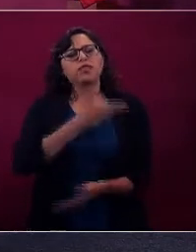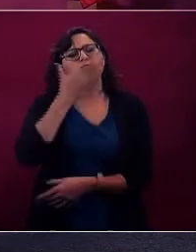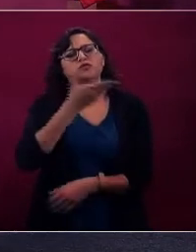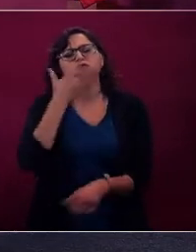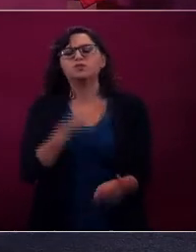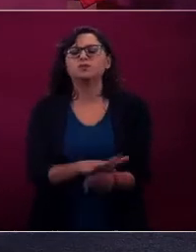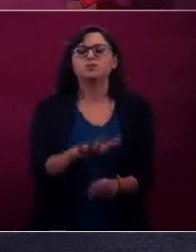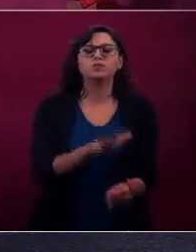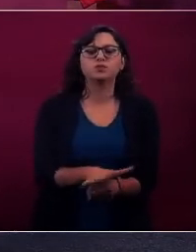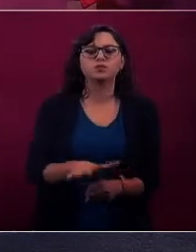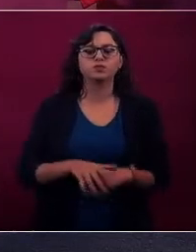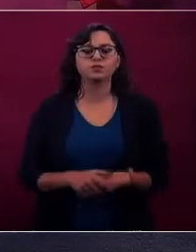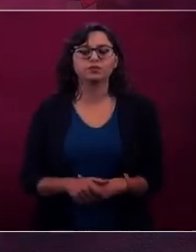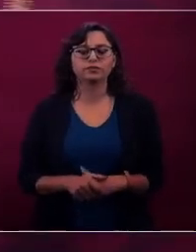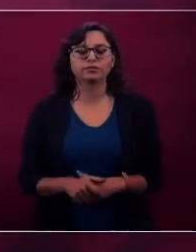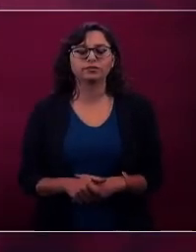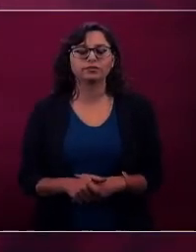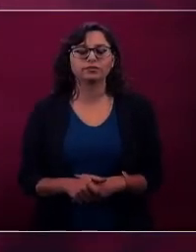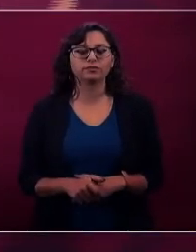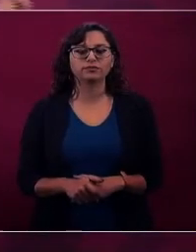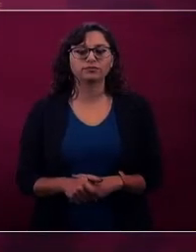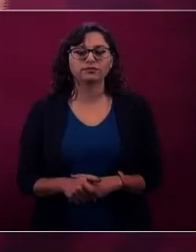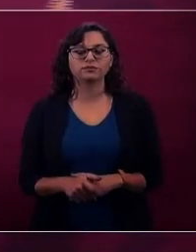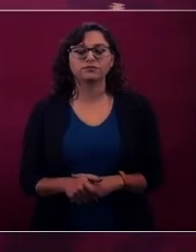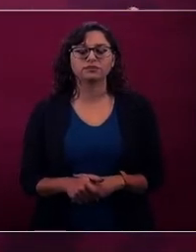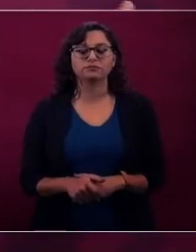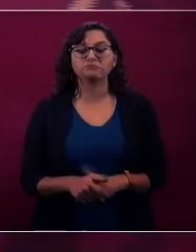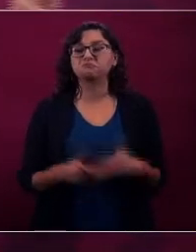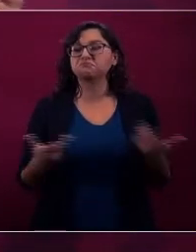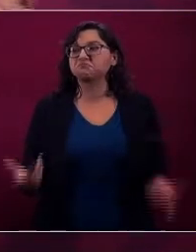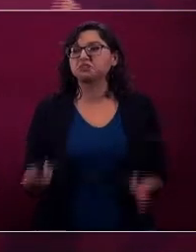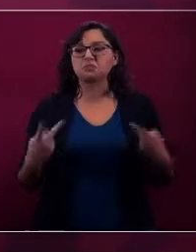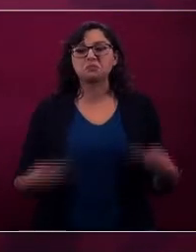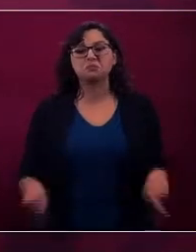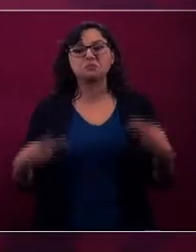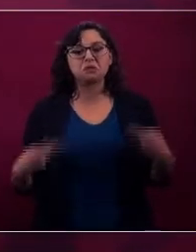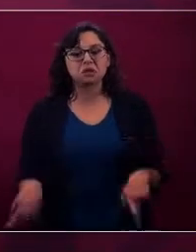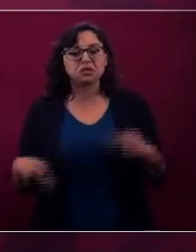Podía aparatos, cámaras.